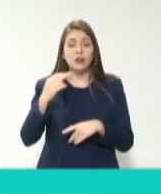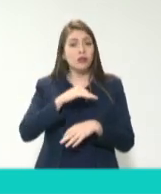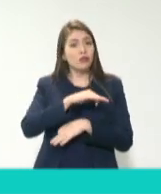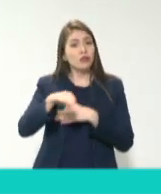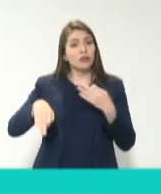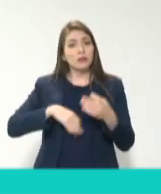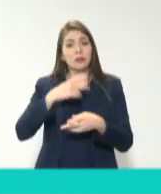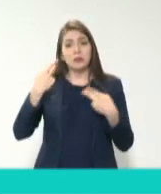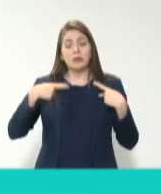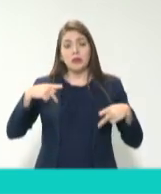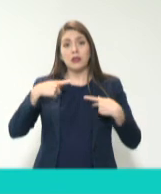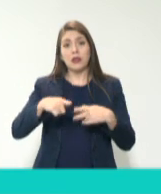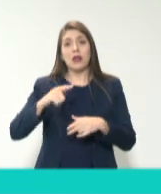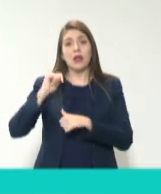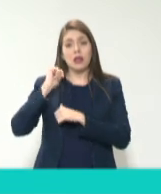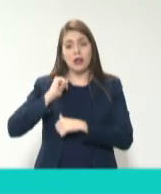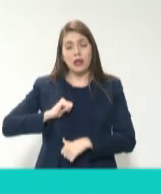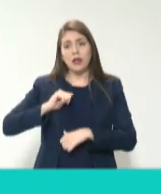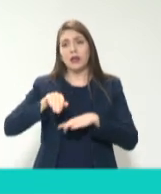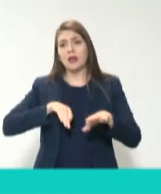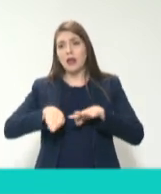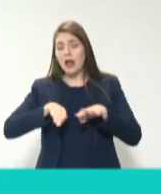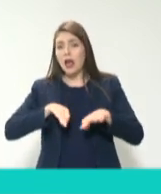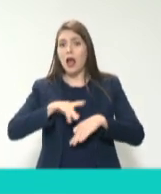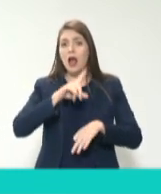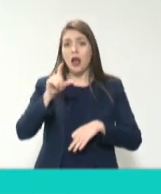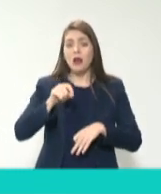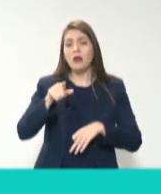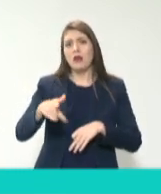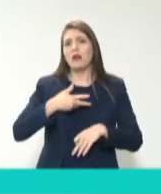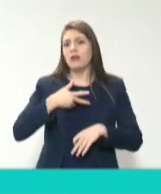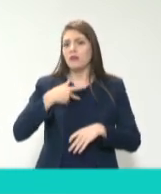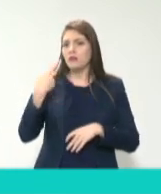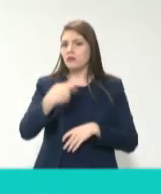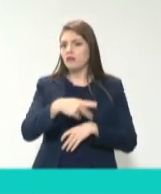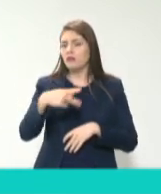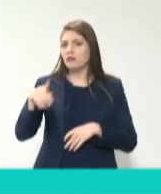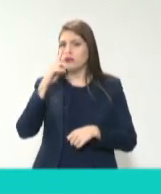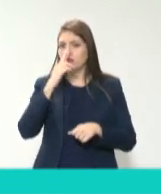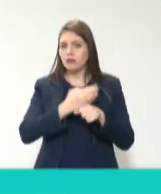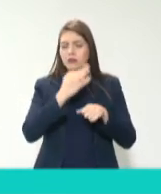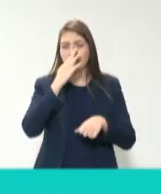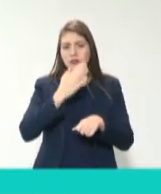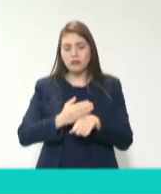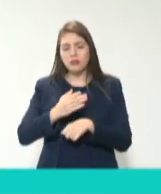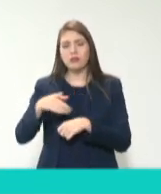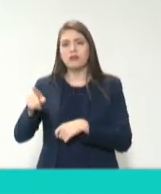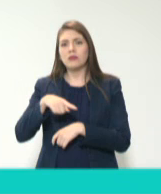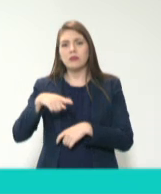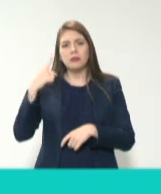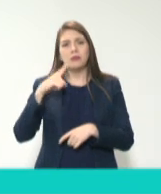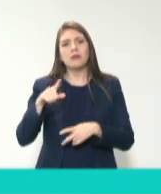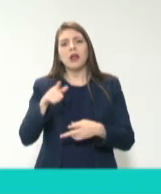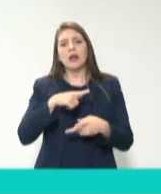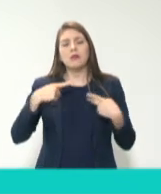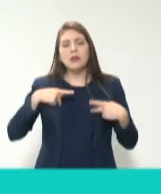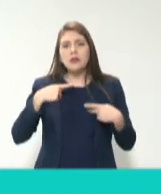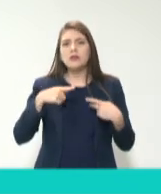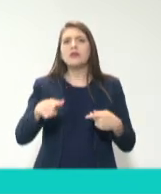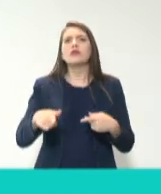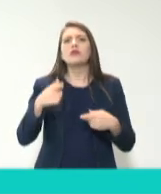ejerza un cargo público, un servicio público, tiene una responsabilidad para con la ciudadanía, para mostrar